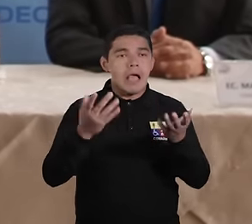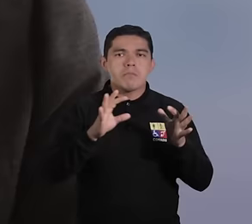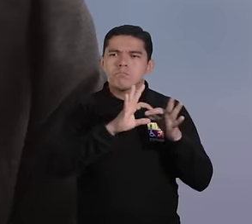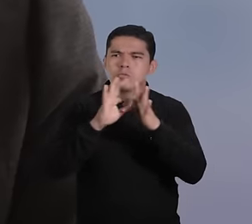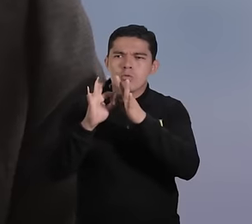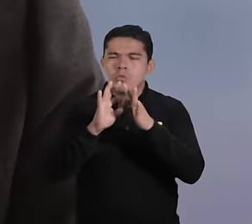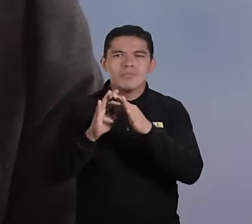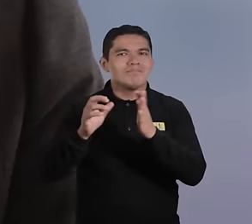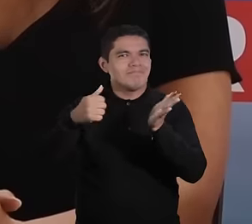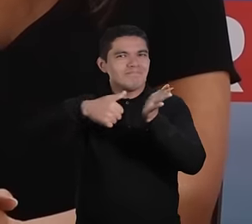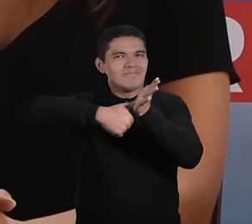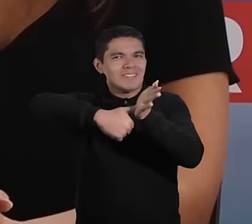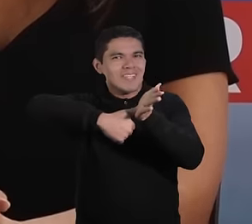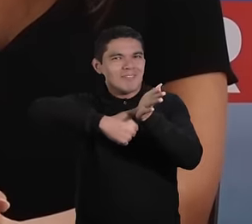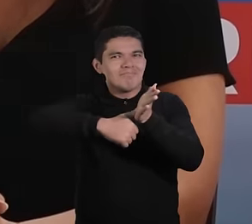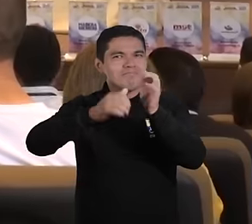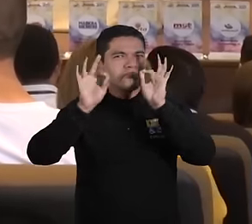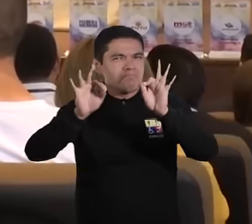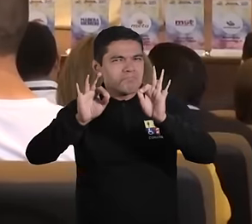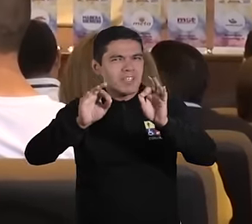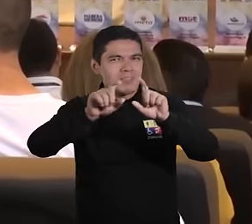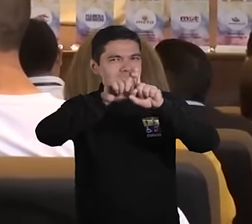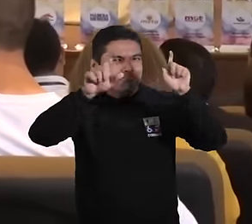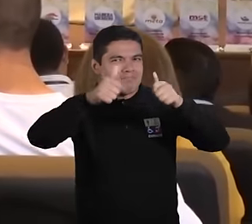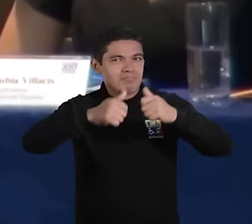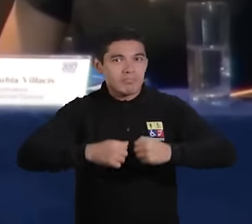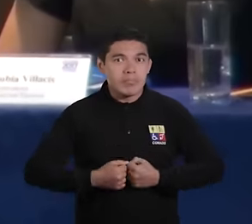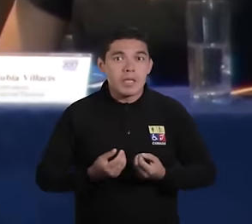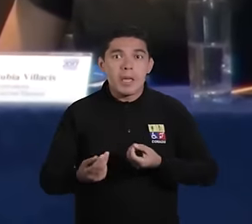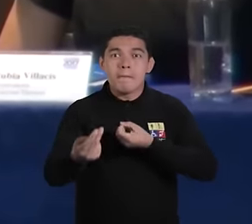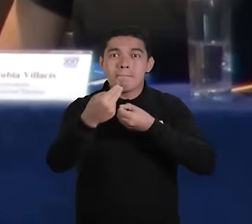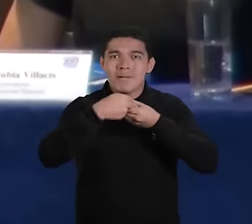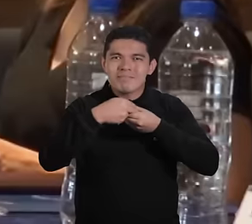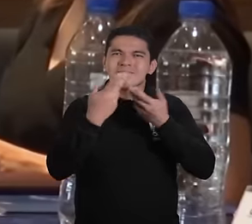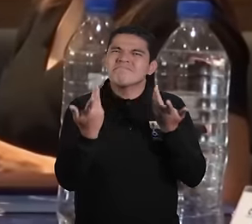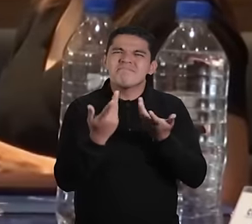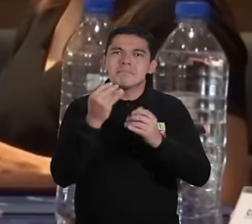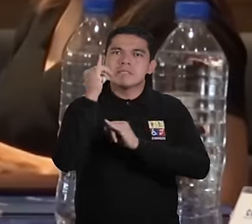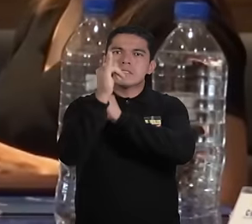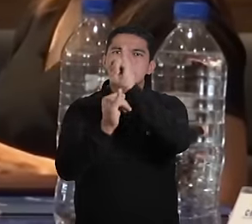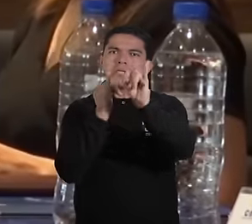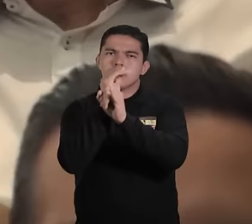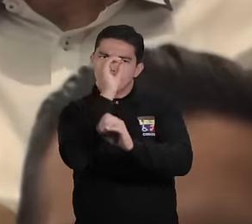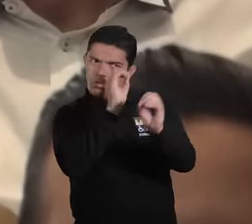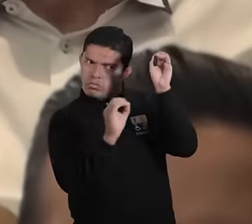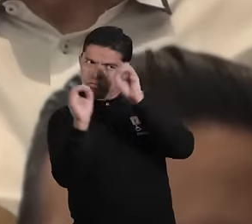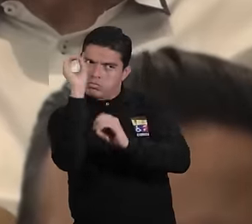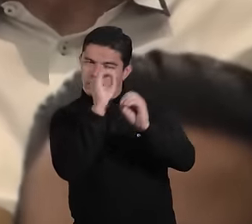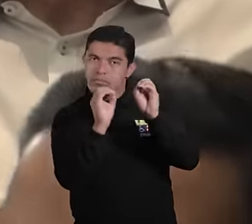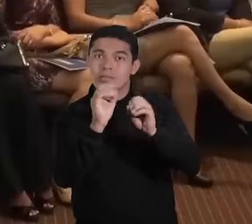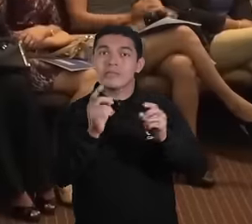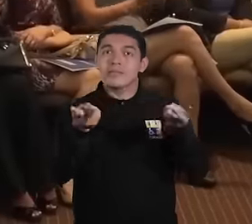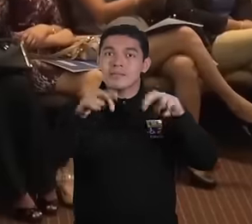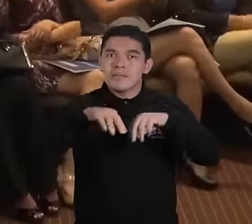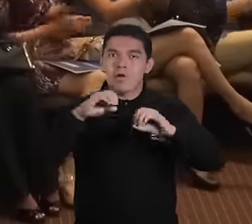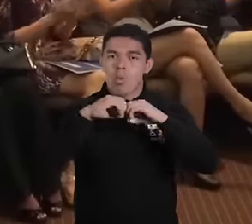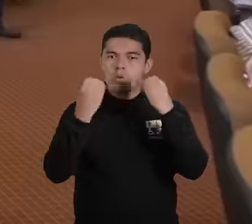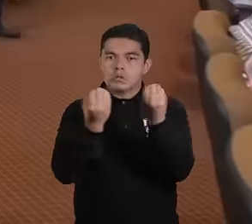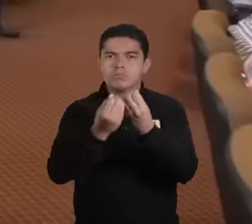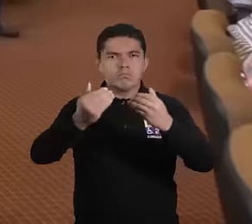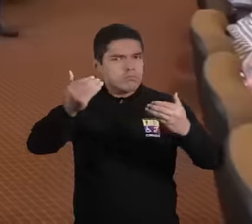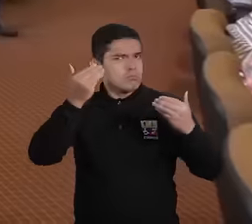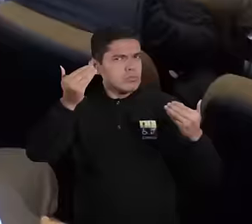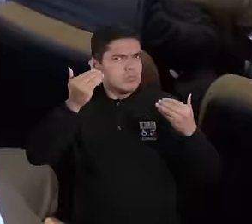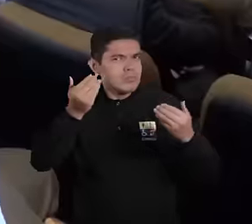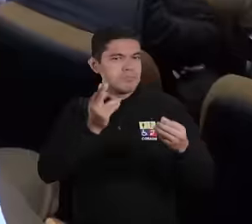civil para la depuración de información. Se contó con la participación de observadores internacionales y de las mismas organizaciones políticas,